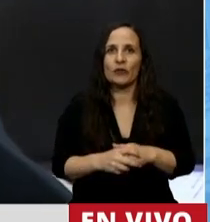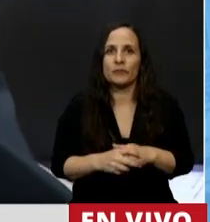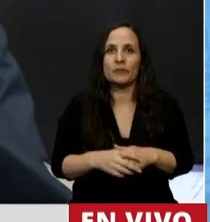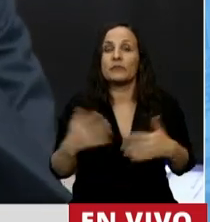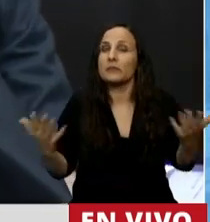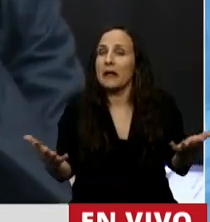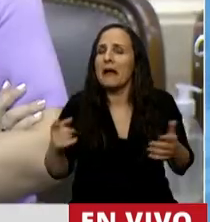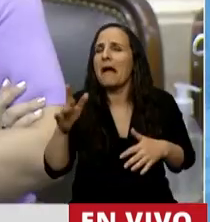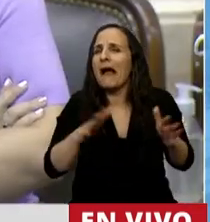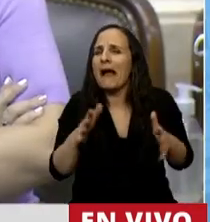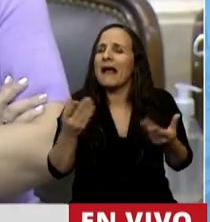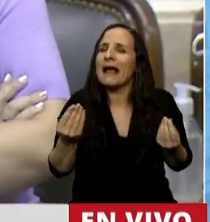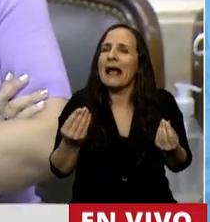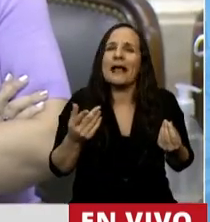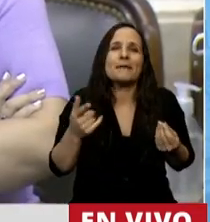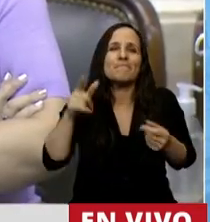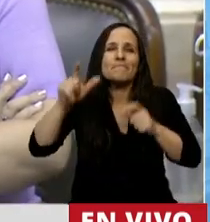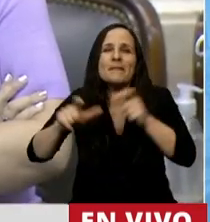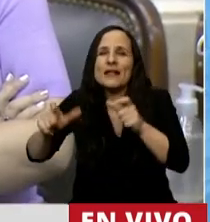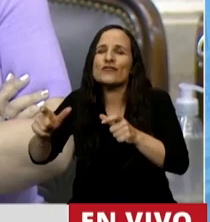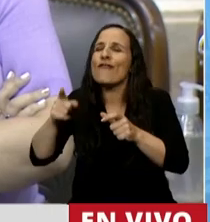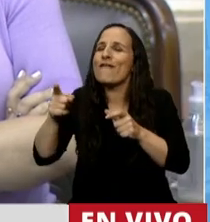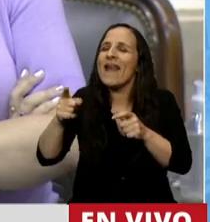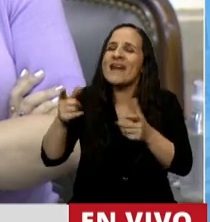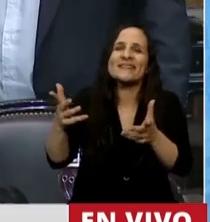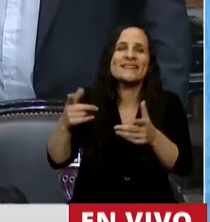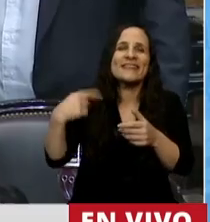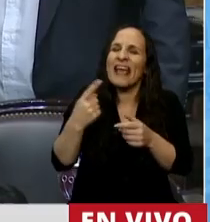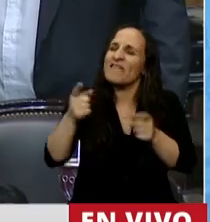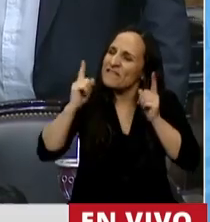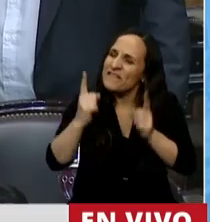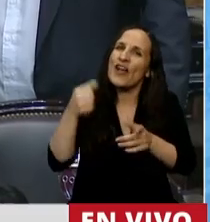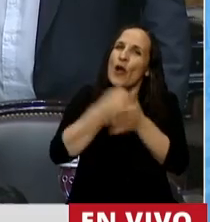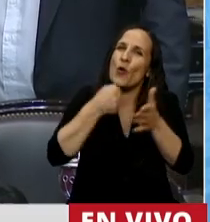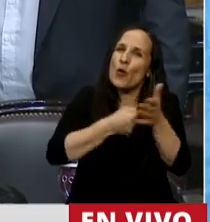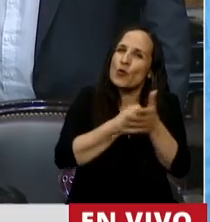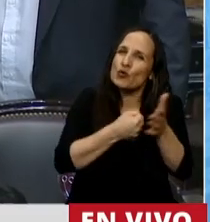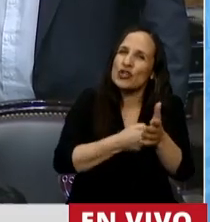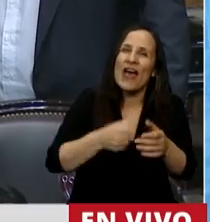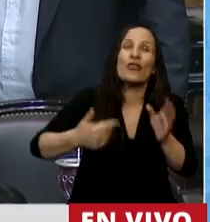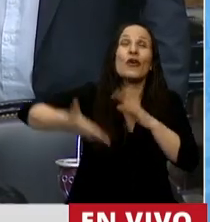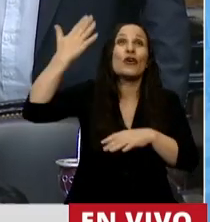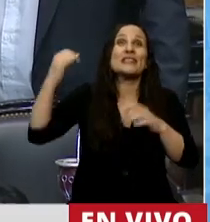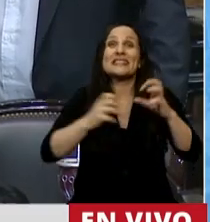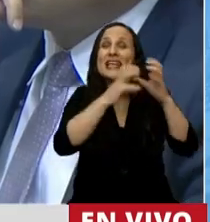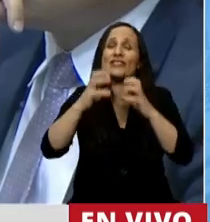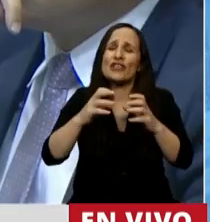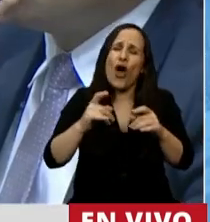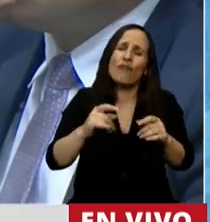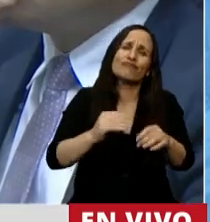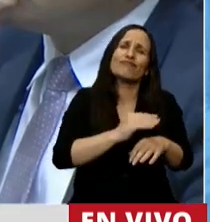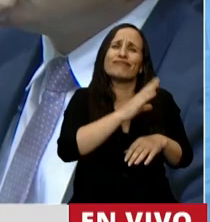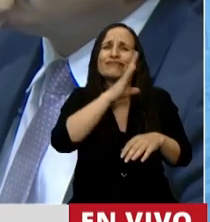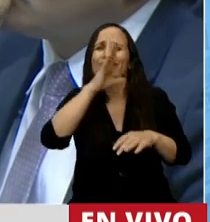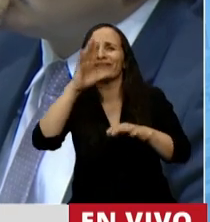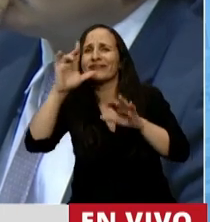algunos nombres reconocer, en colegas que nunca bajamos los brazos en esa sesión histórica que hasta las 7 de la mañana